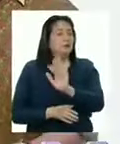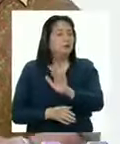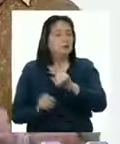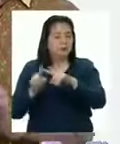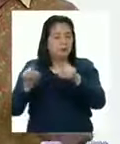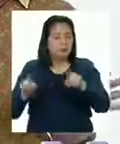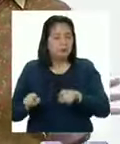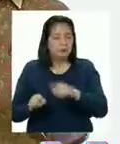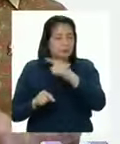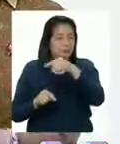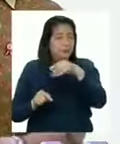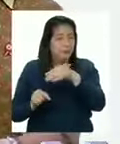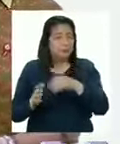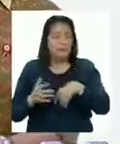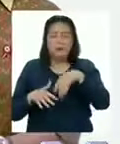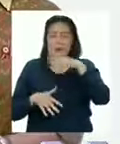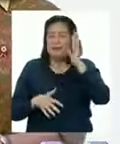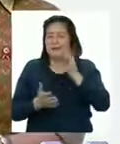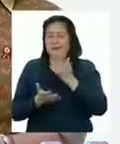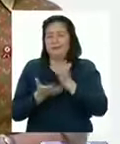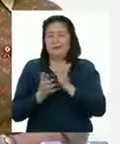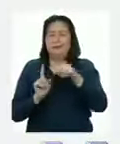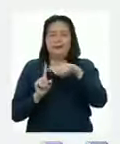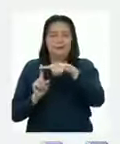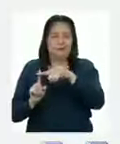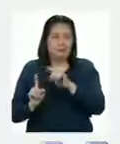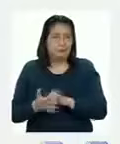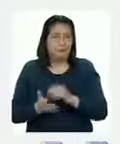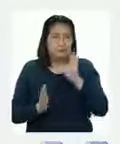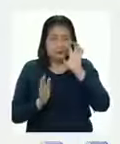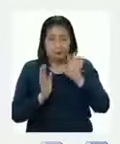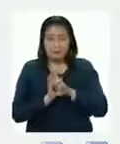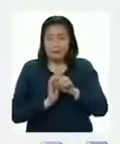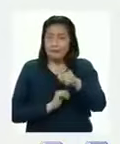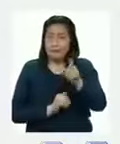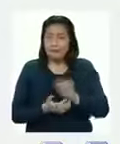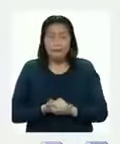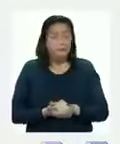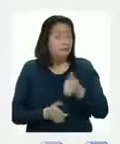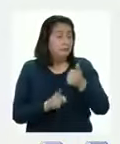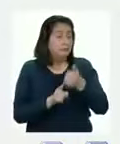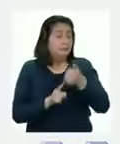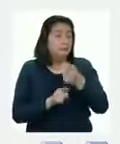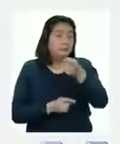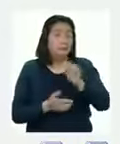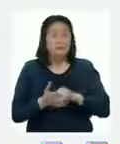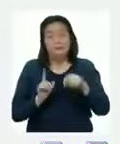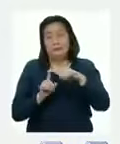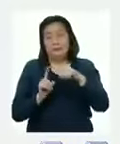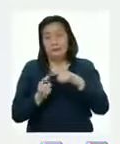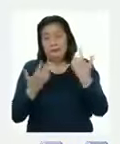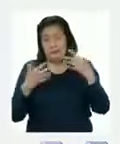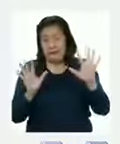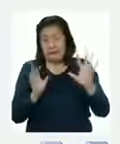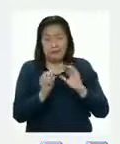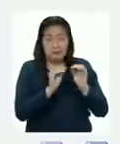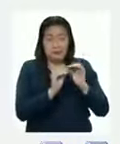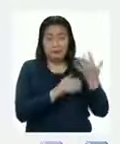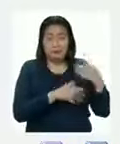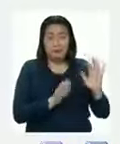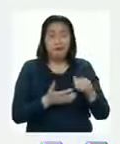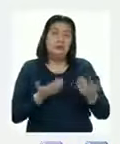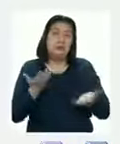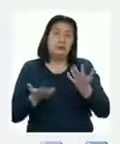yupana para resolver cualquier tipo de problema que requiera sumar Por ejemplo, ustedes mismos pueden plantearse sumas como las que hemos resuelto